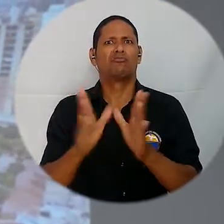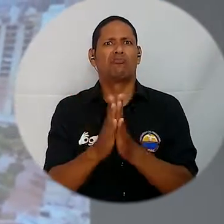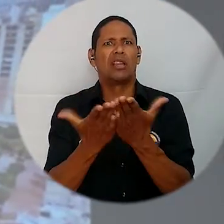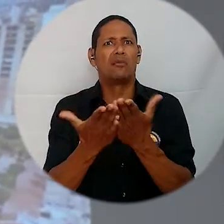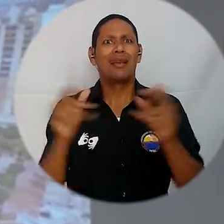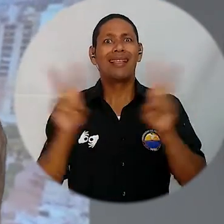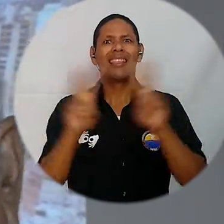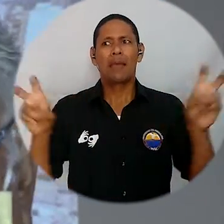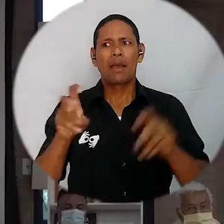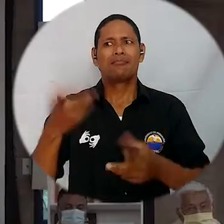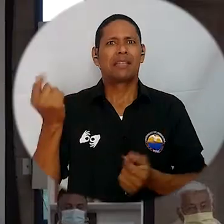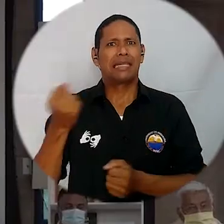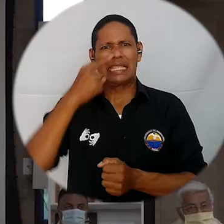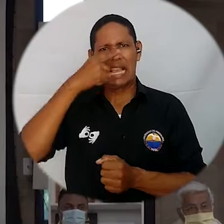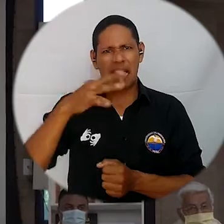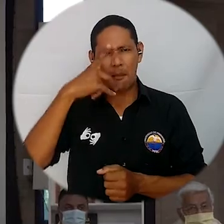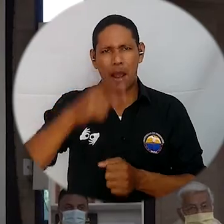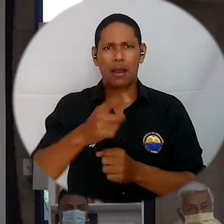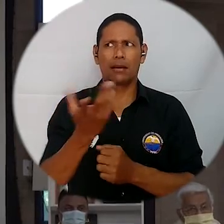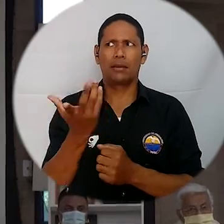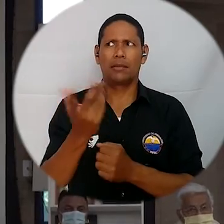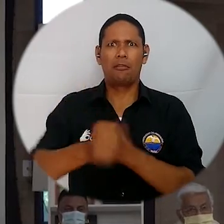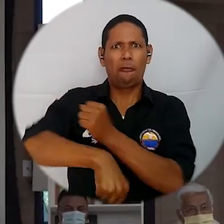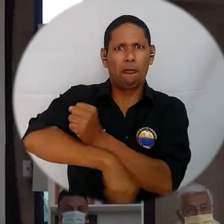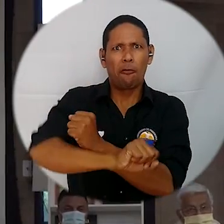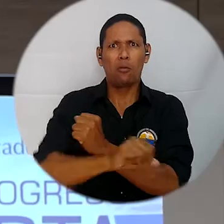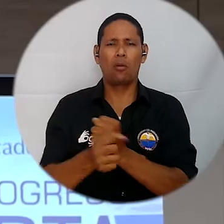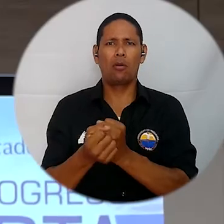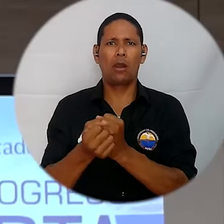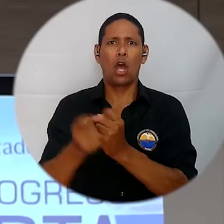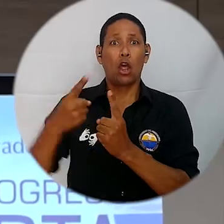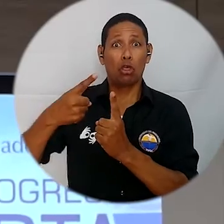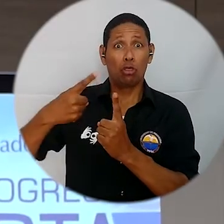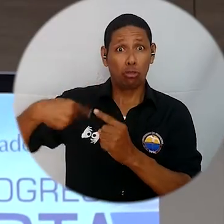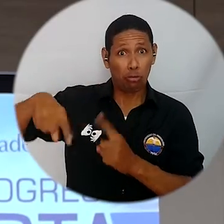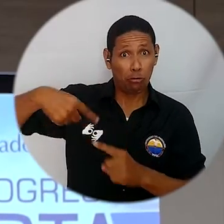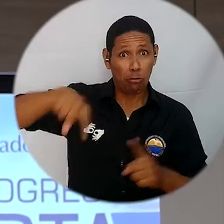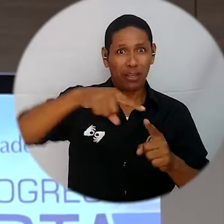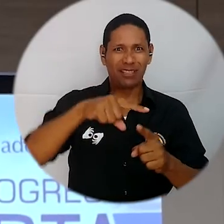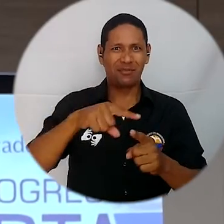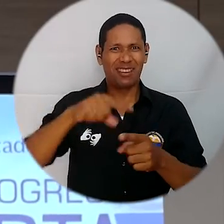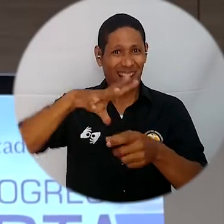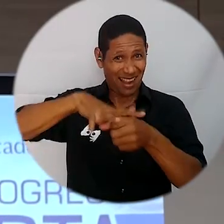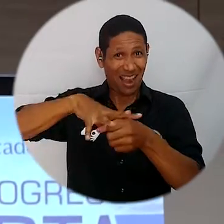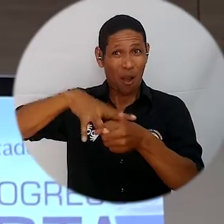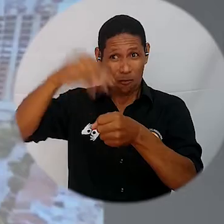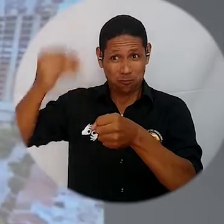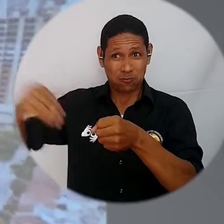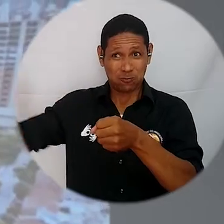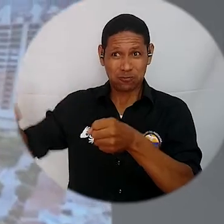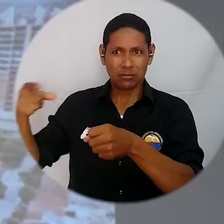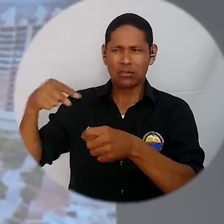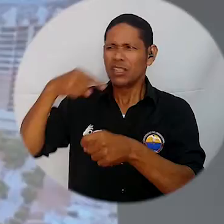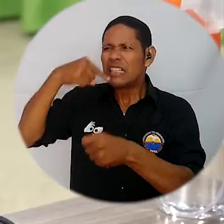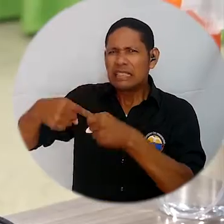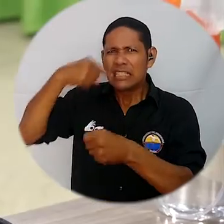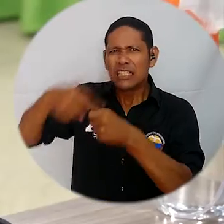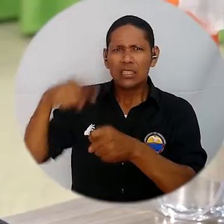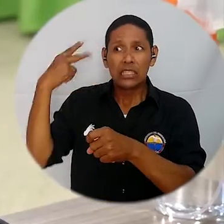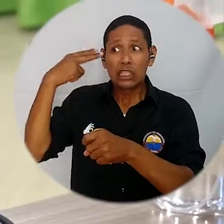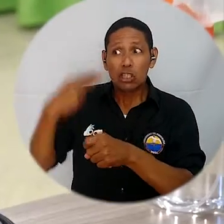de diferentes aspectos, del fútbol, del turismo, de ciudad perdida, de los sitios